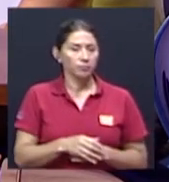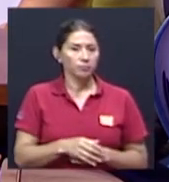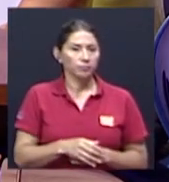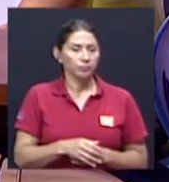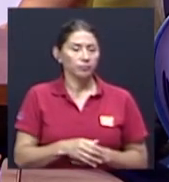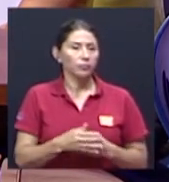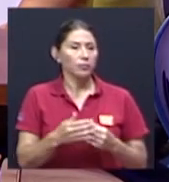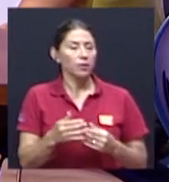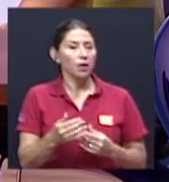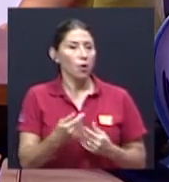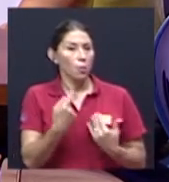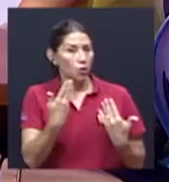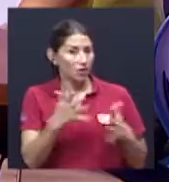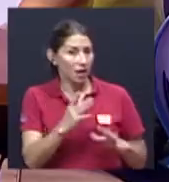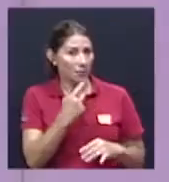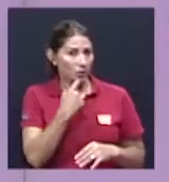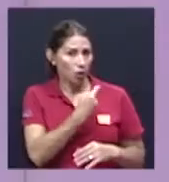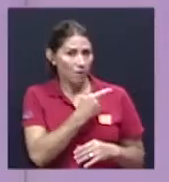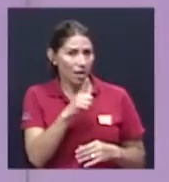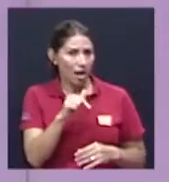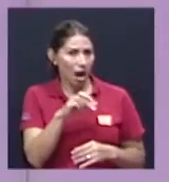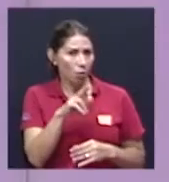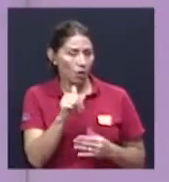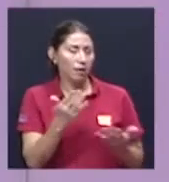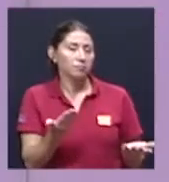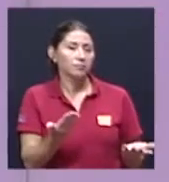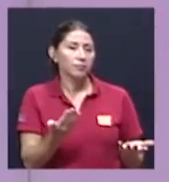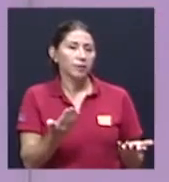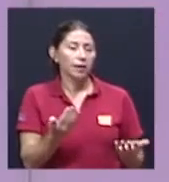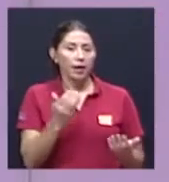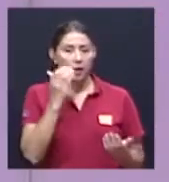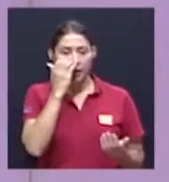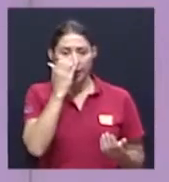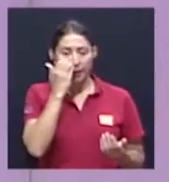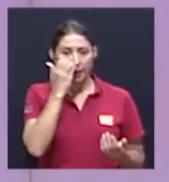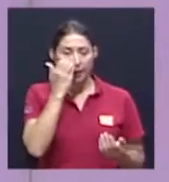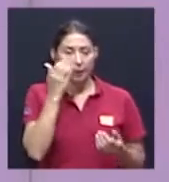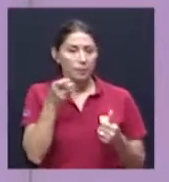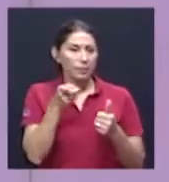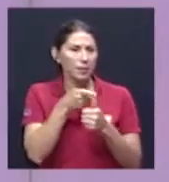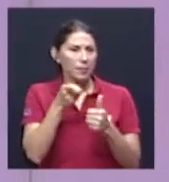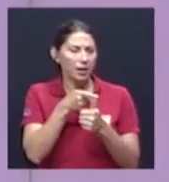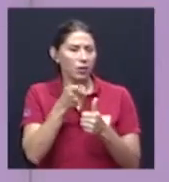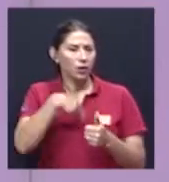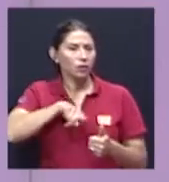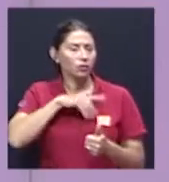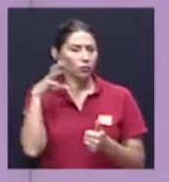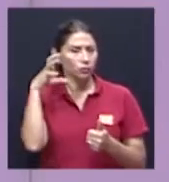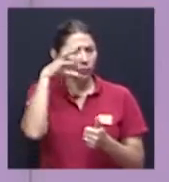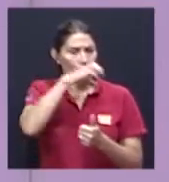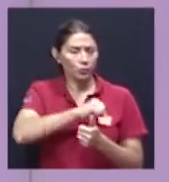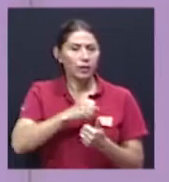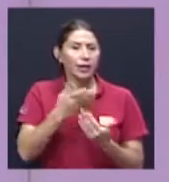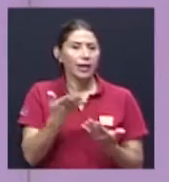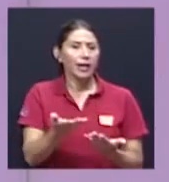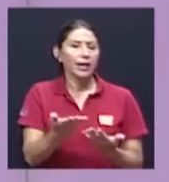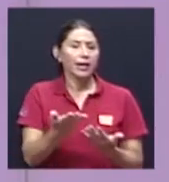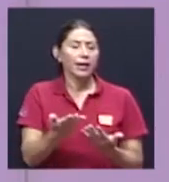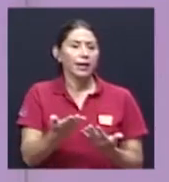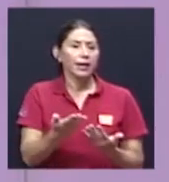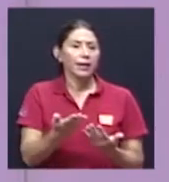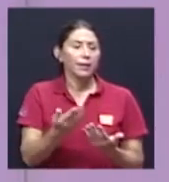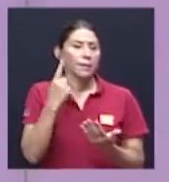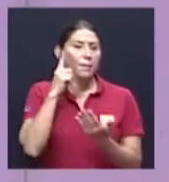reafirmando lo que ya mencionaba Laura, la primera opción para el proyecto observatorio es el